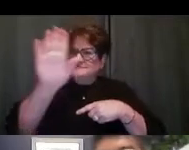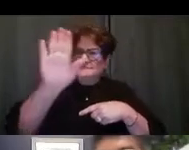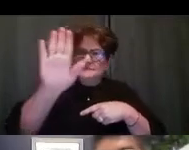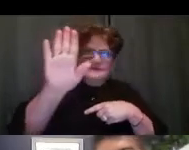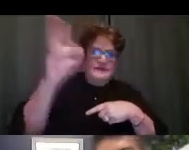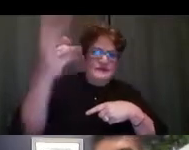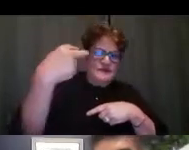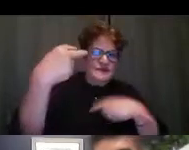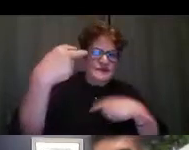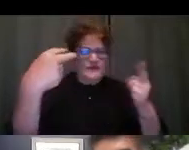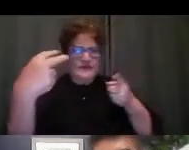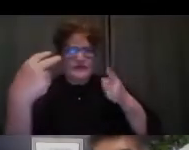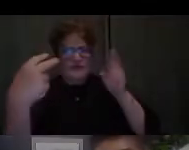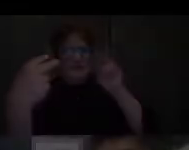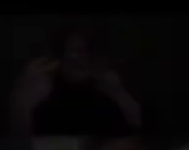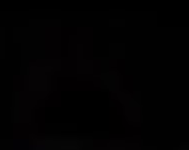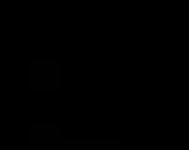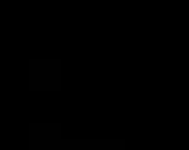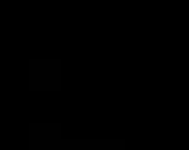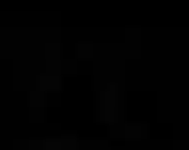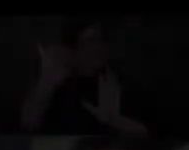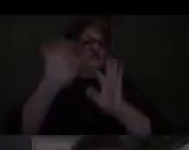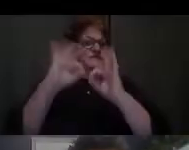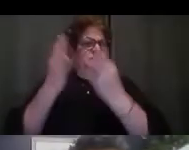esa sensibilidad de esa manera.